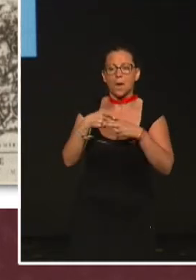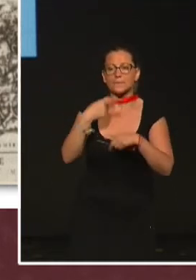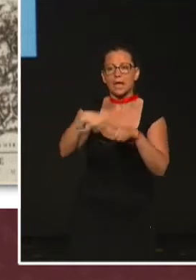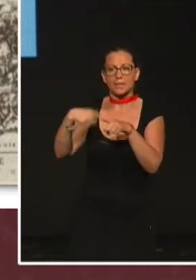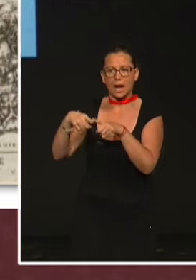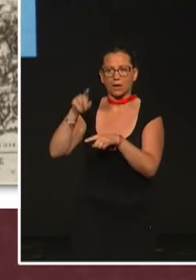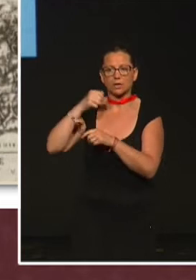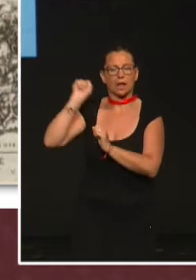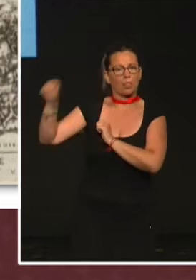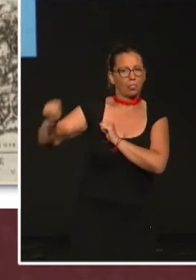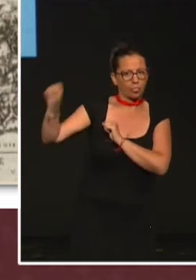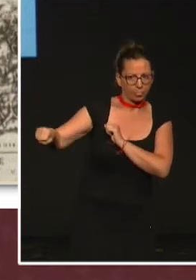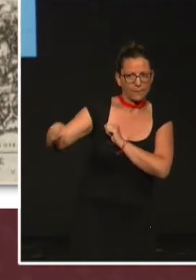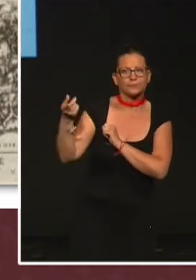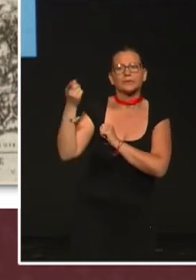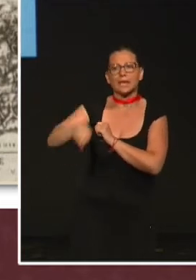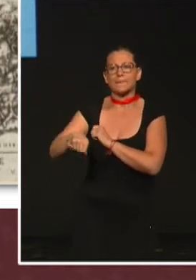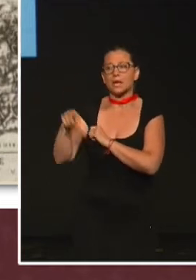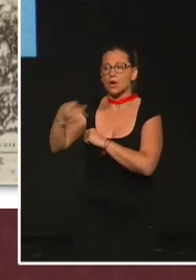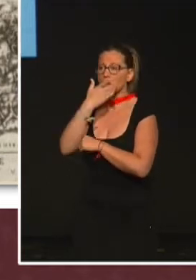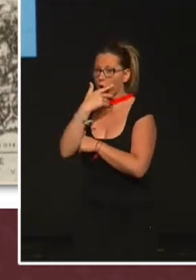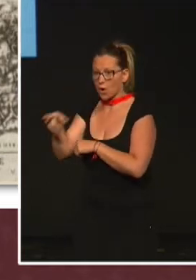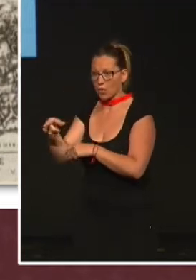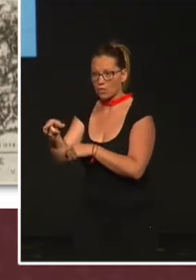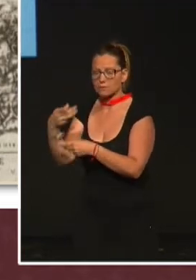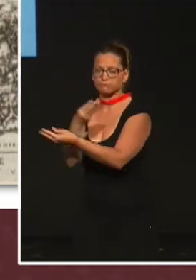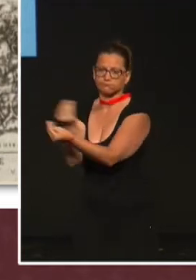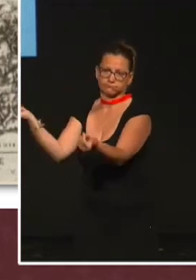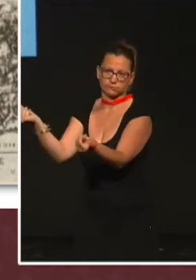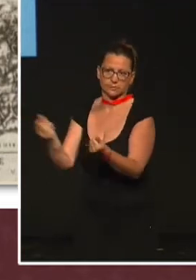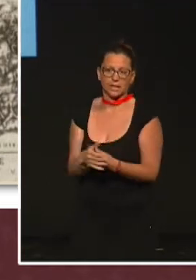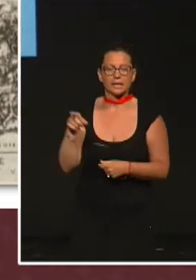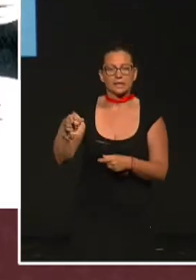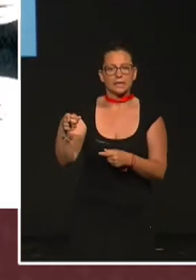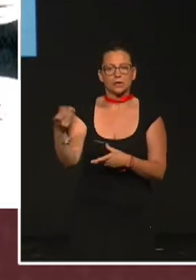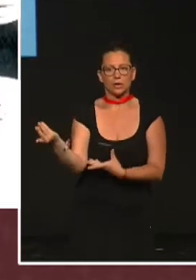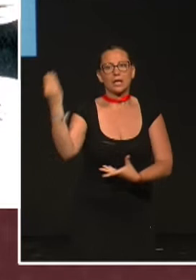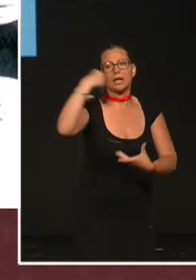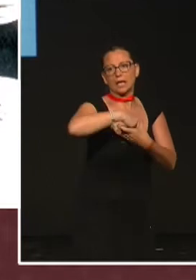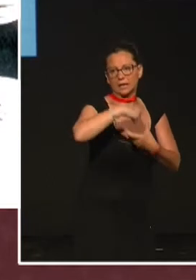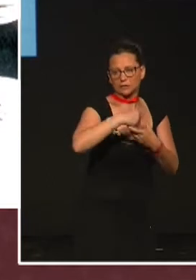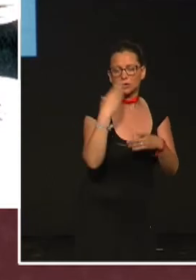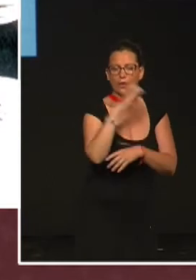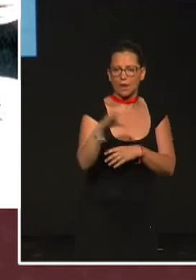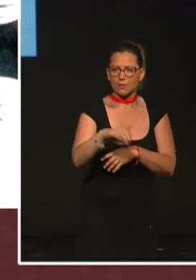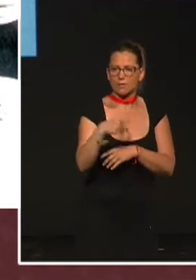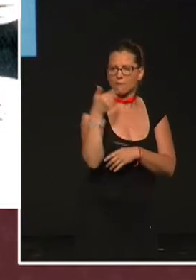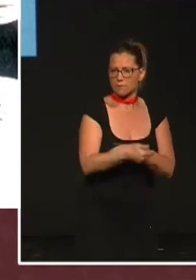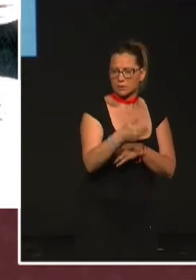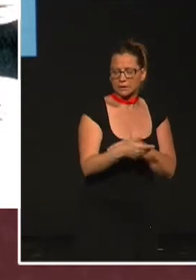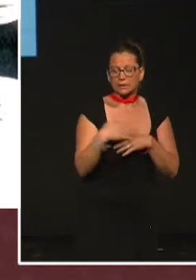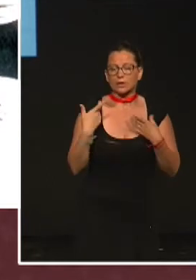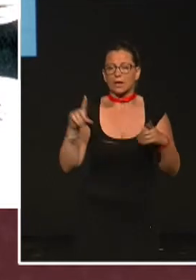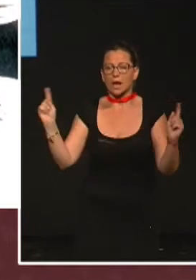desaparece también lo que sabes de ellas. Creo que es muy apropiado para lo que él significa y su contribución a la ciencia. Resumiendo mucho, la nomenclatura